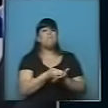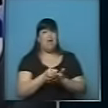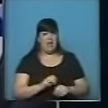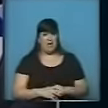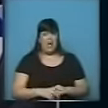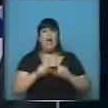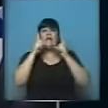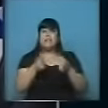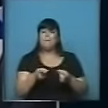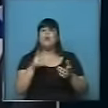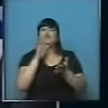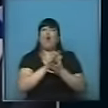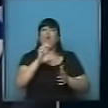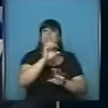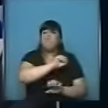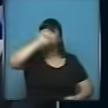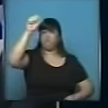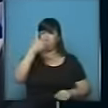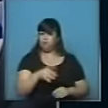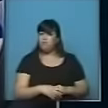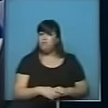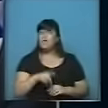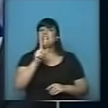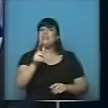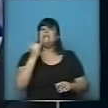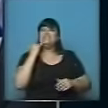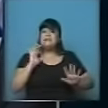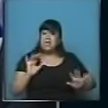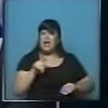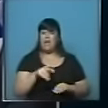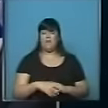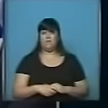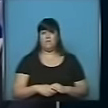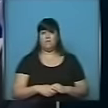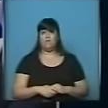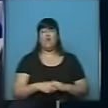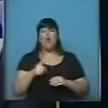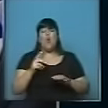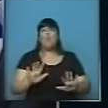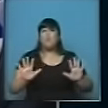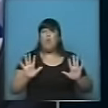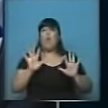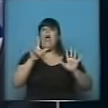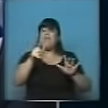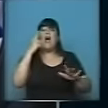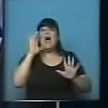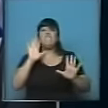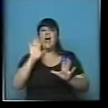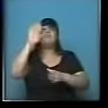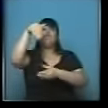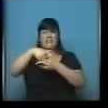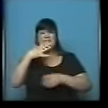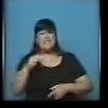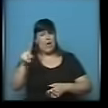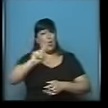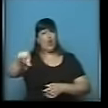Y fundamentalmente de una devaluación, que ya en la eventualidad que pueda llegar a ganar la elección, cosa que